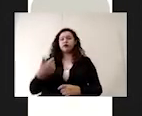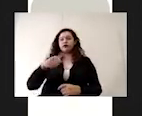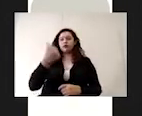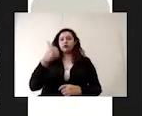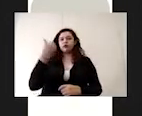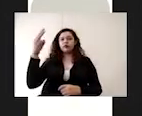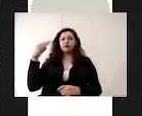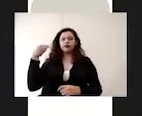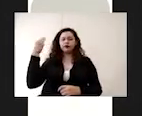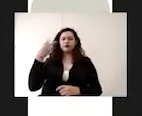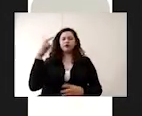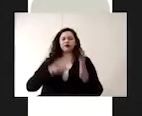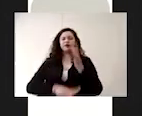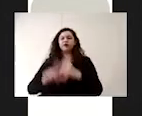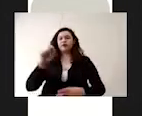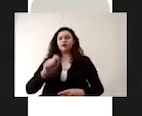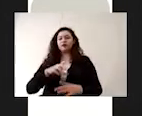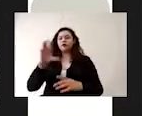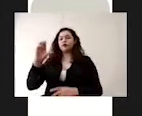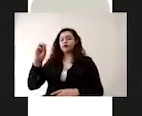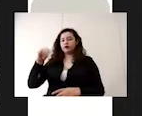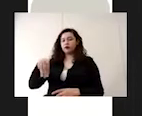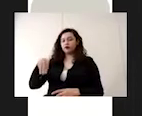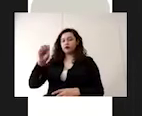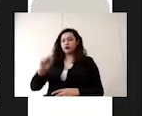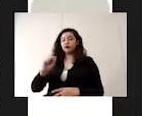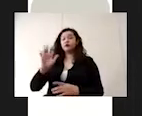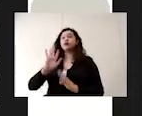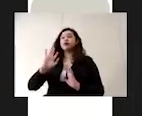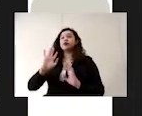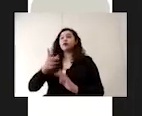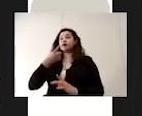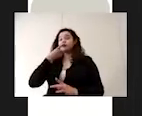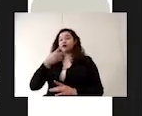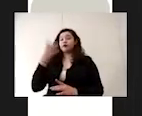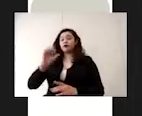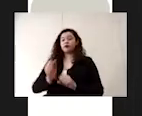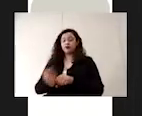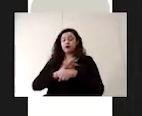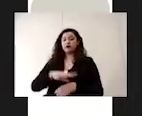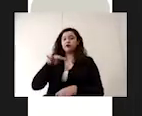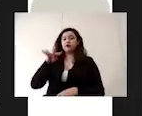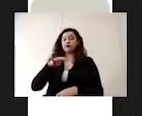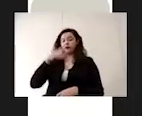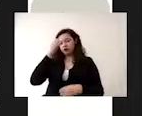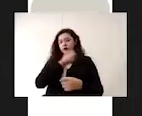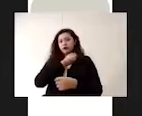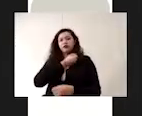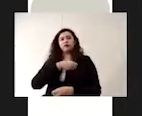2020, la Organización Mundial de la Salud declara al COVID-19 como una emergencia de salud pública mundial.